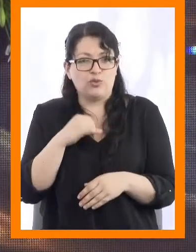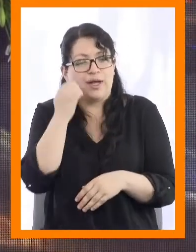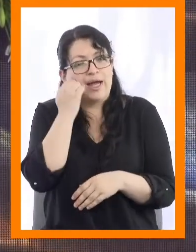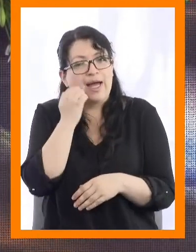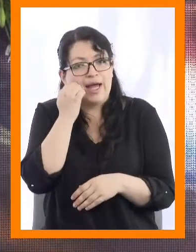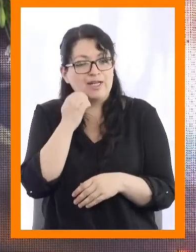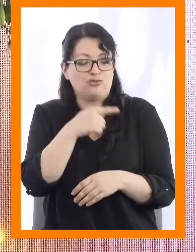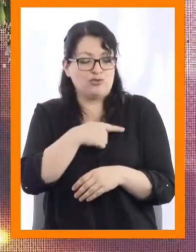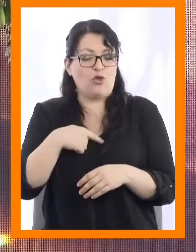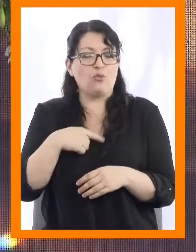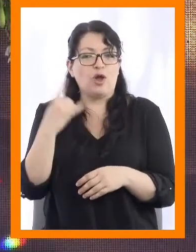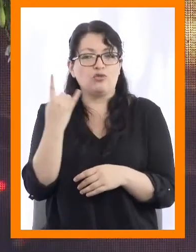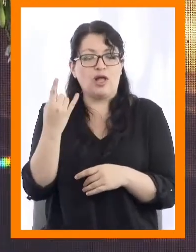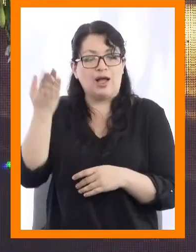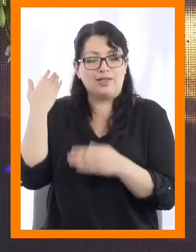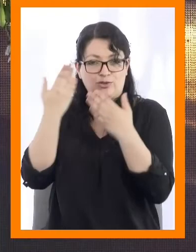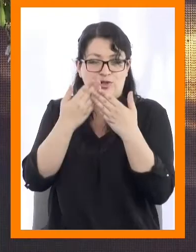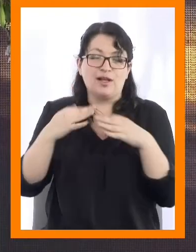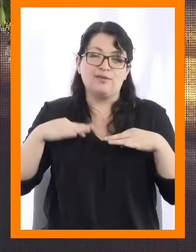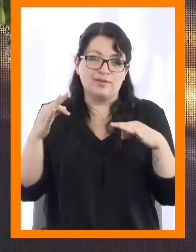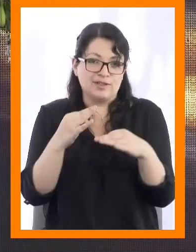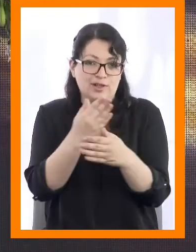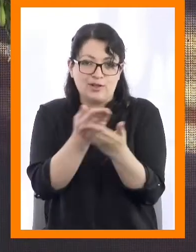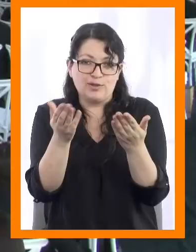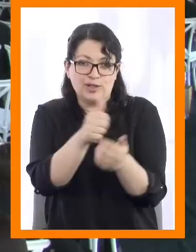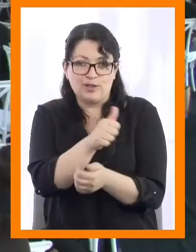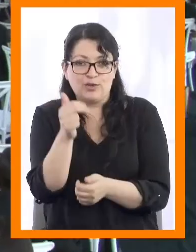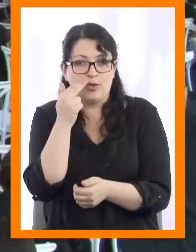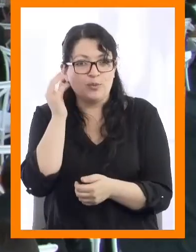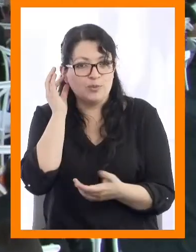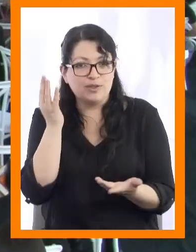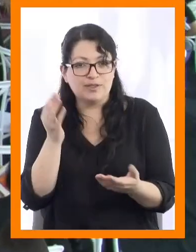nombre de la universidad que los formó. Felicitaciones a todos y todas.